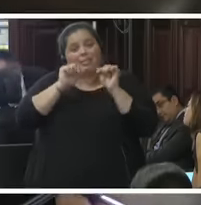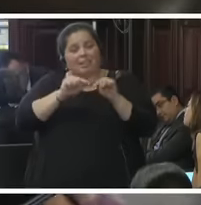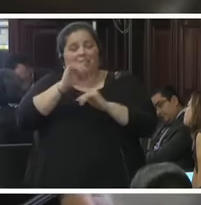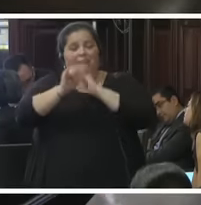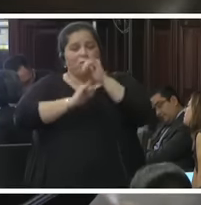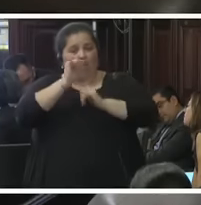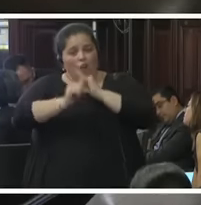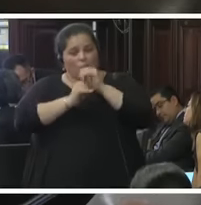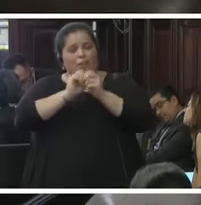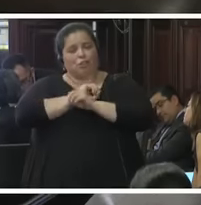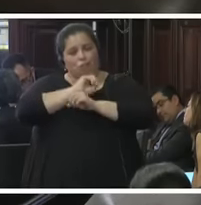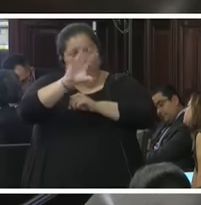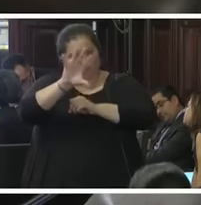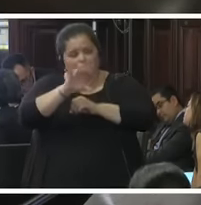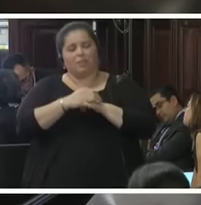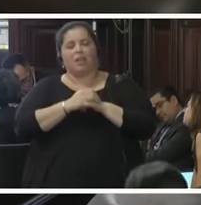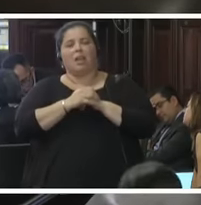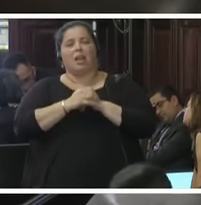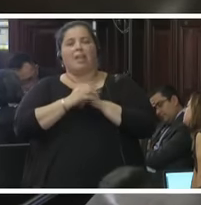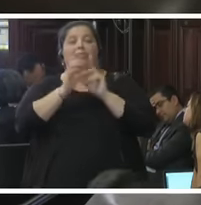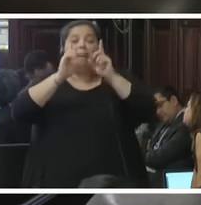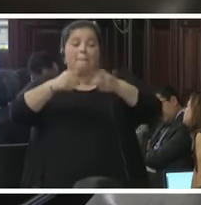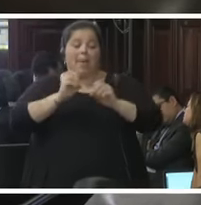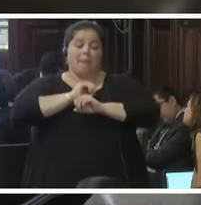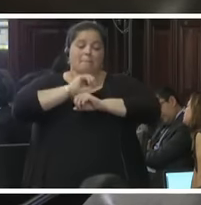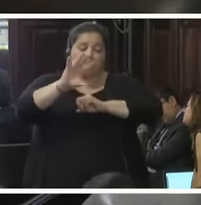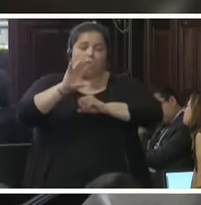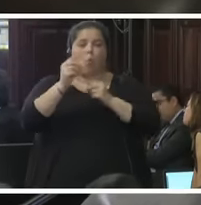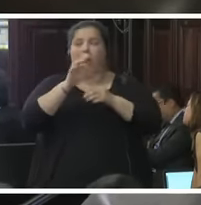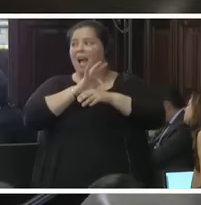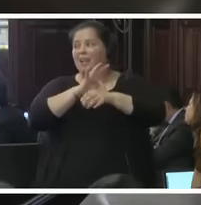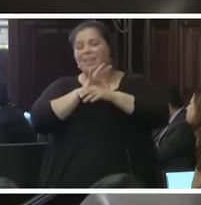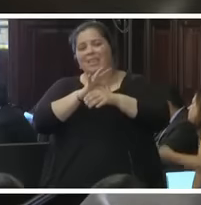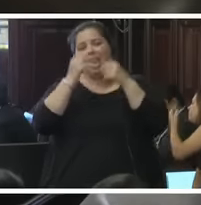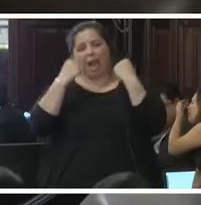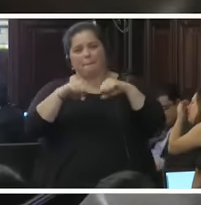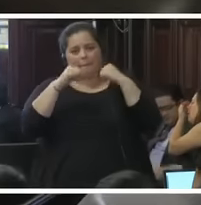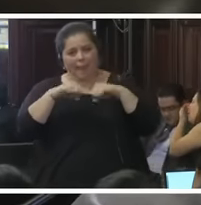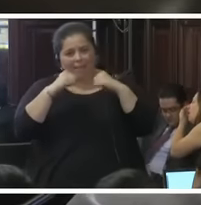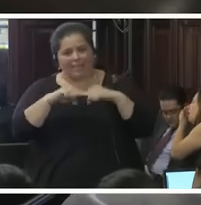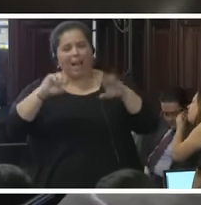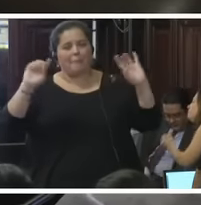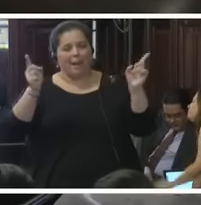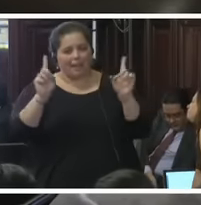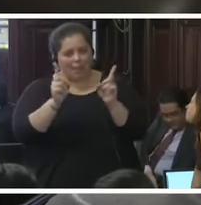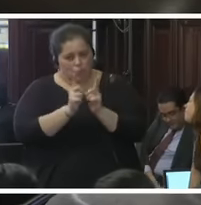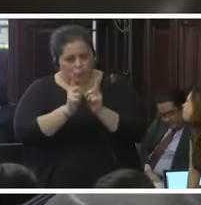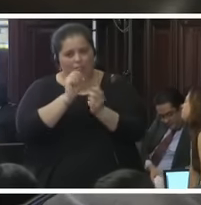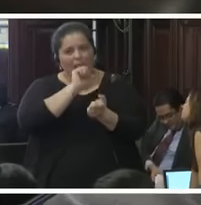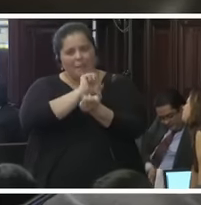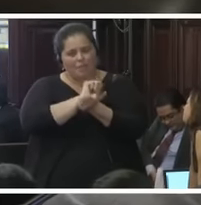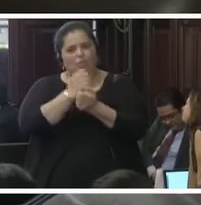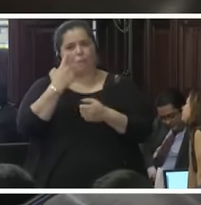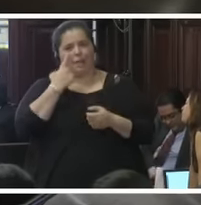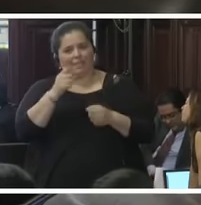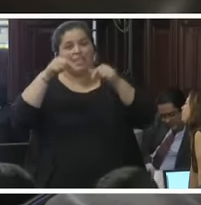lanzamos también una guía práctica para reducir la prisión preventiva, que es una guía dirigida